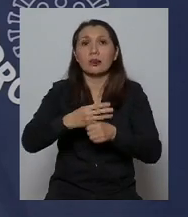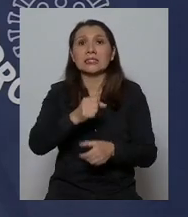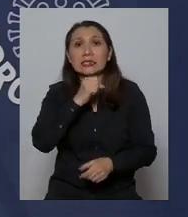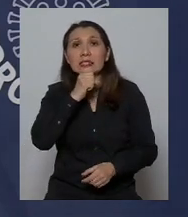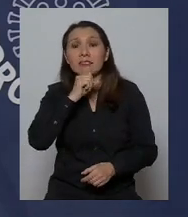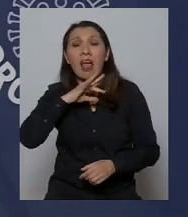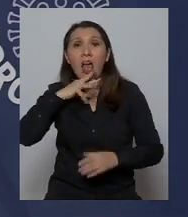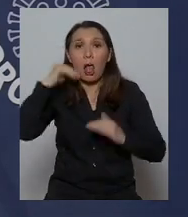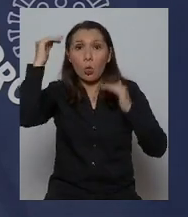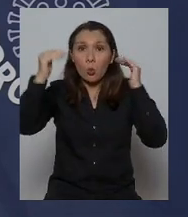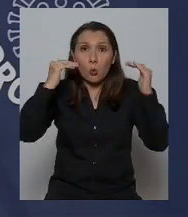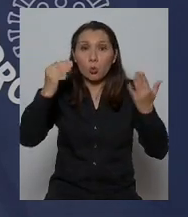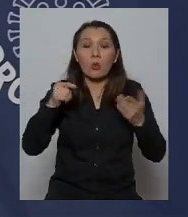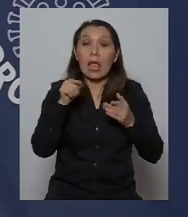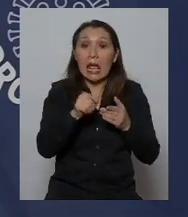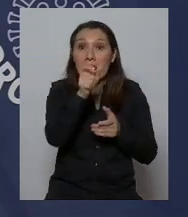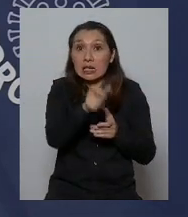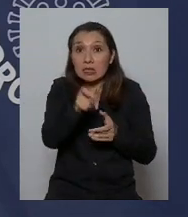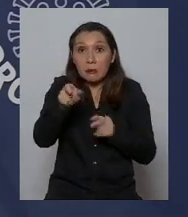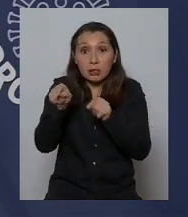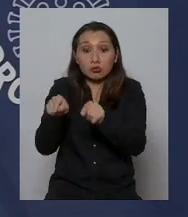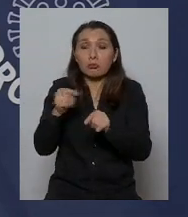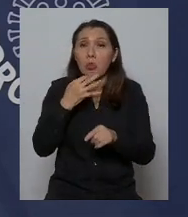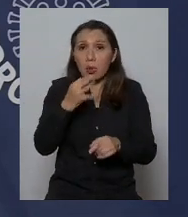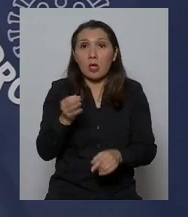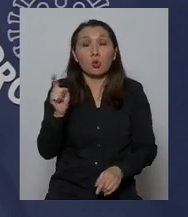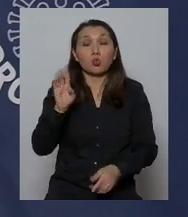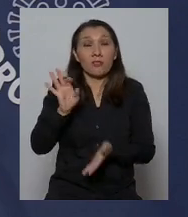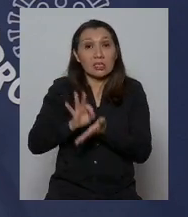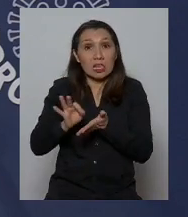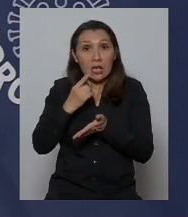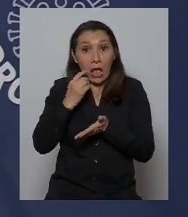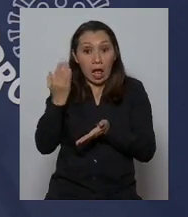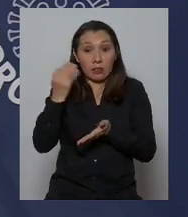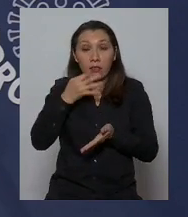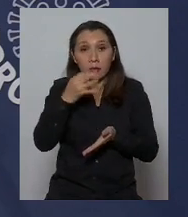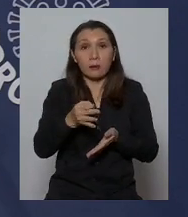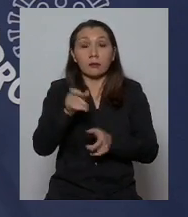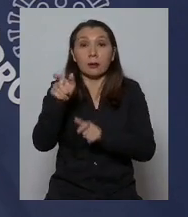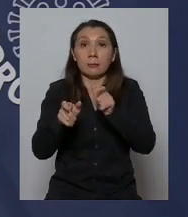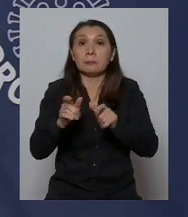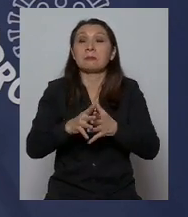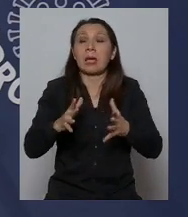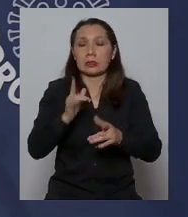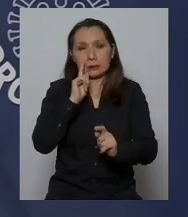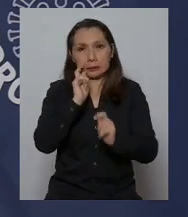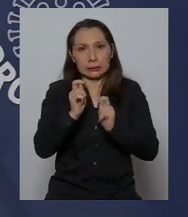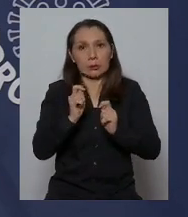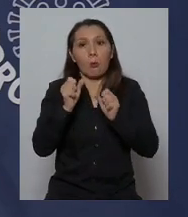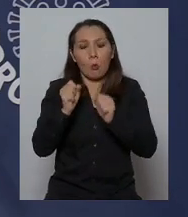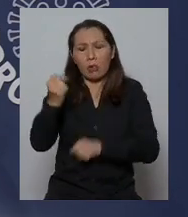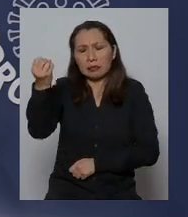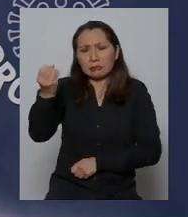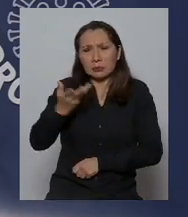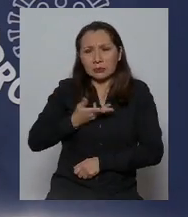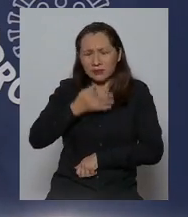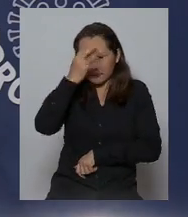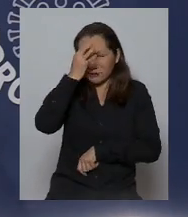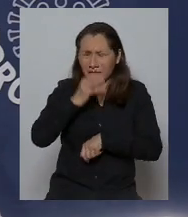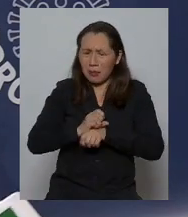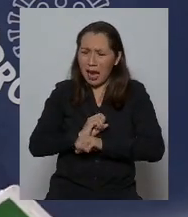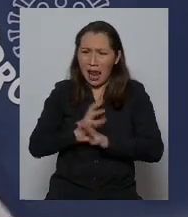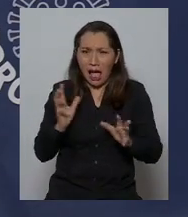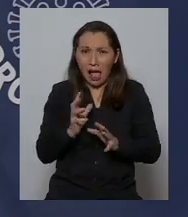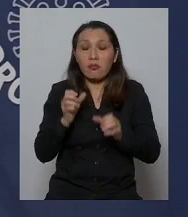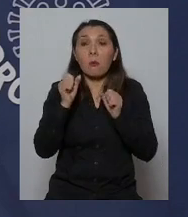ellos son ellos como hemos dicho como dijo el subsecretario son ellos los que arriesgan tener una enfermedad grave y